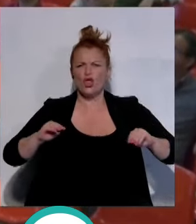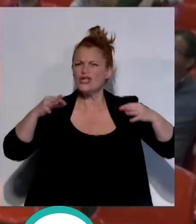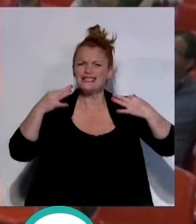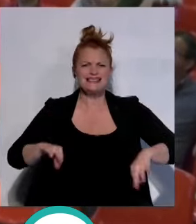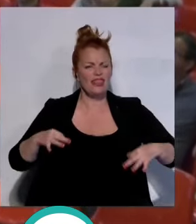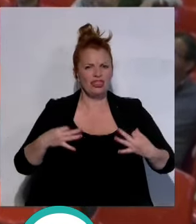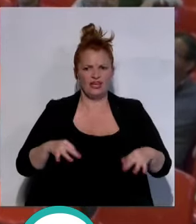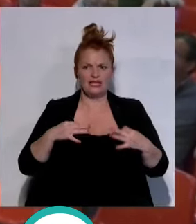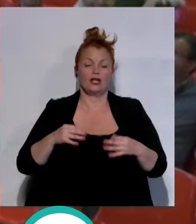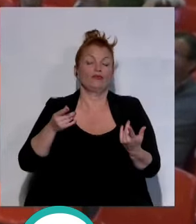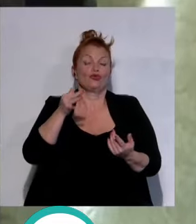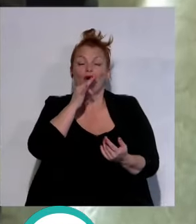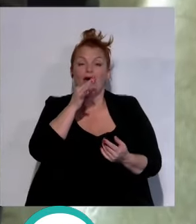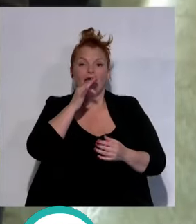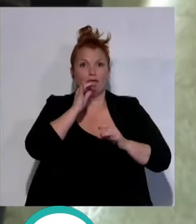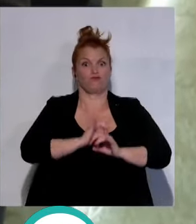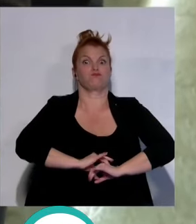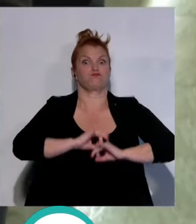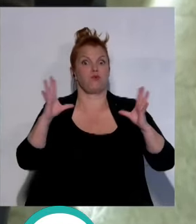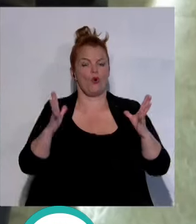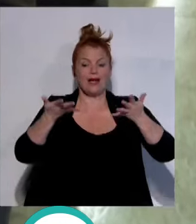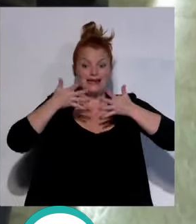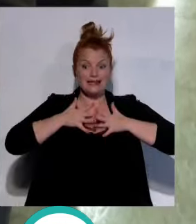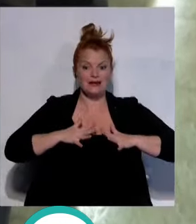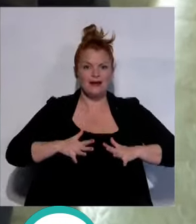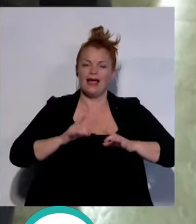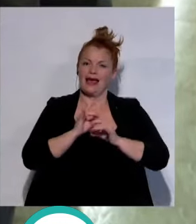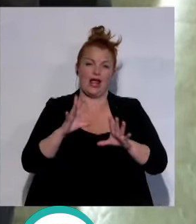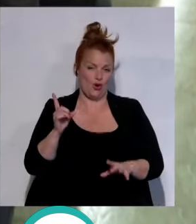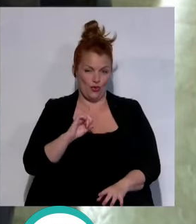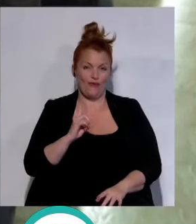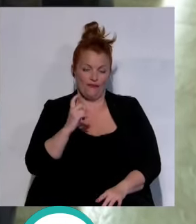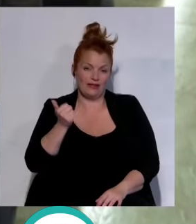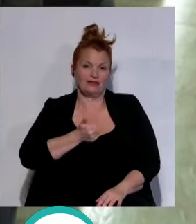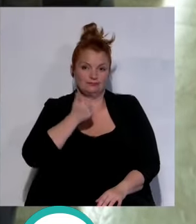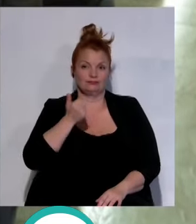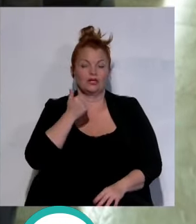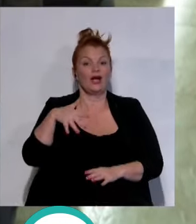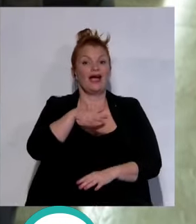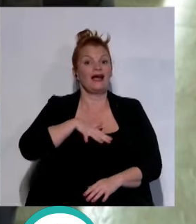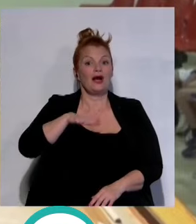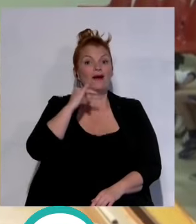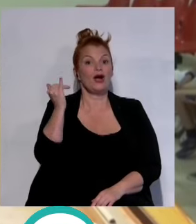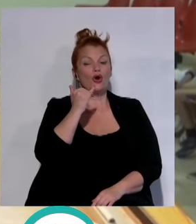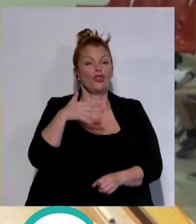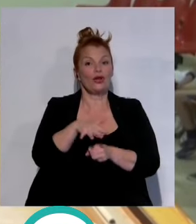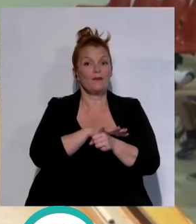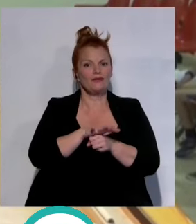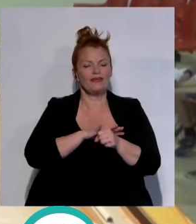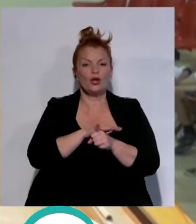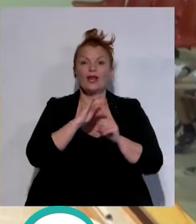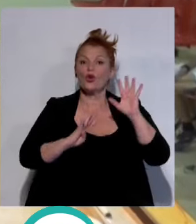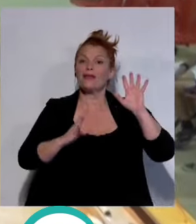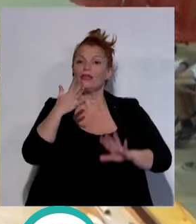Pérez no se termina de aprender ni de interiorizar por parte de la ciudadanía el jefe de zona de bomberos de Cádiz insiste en que el